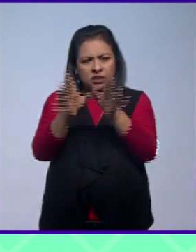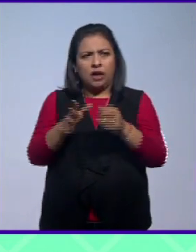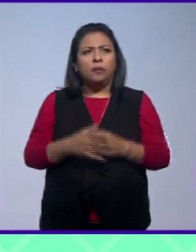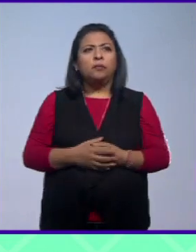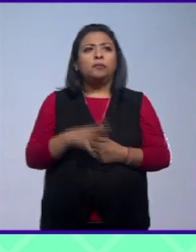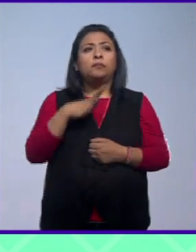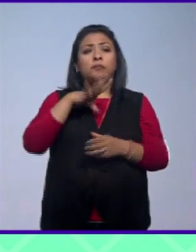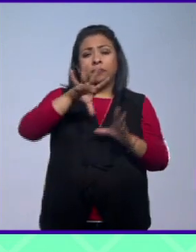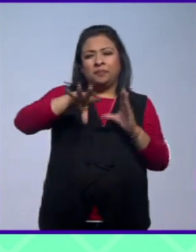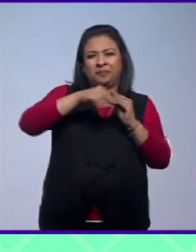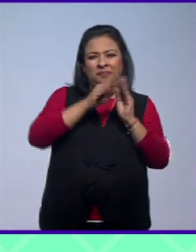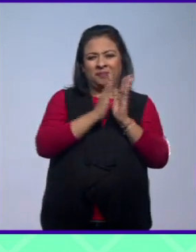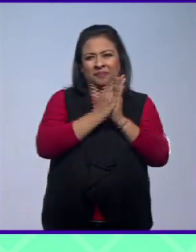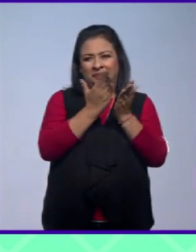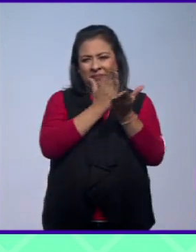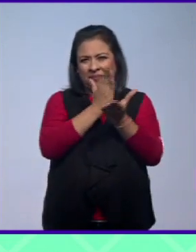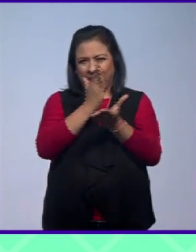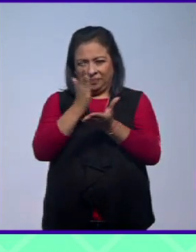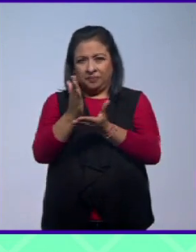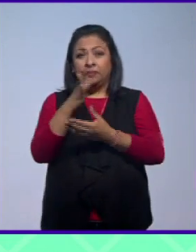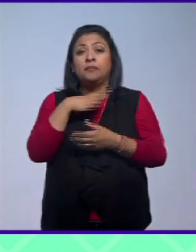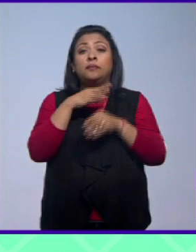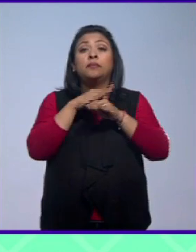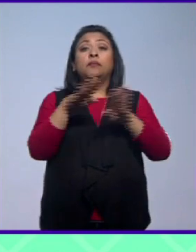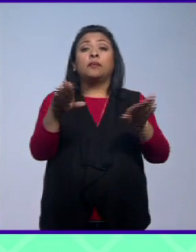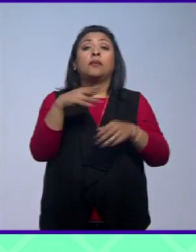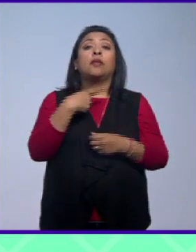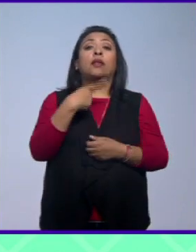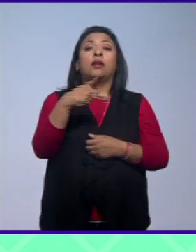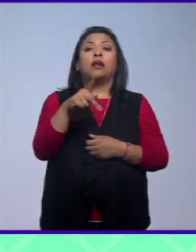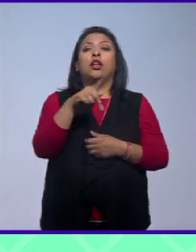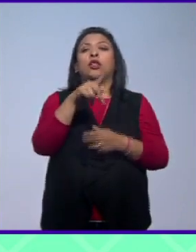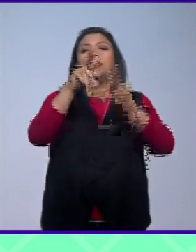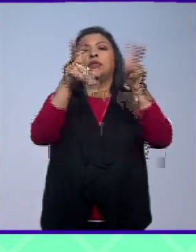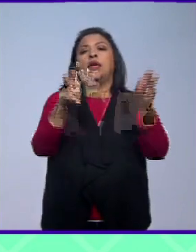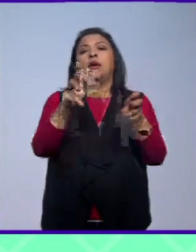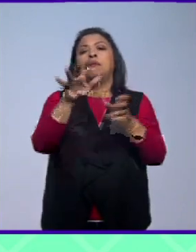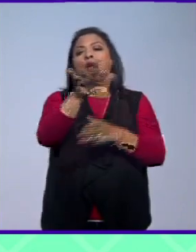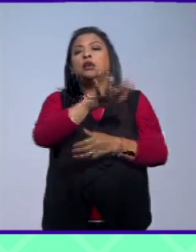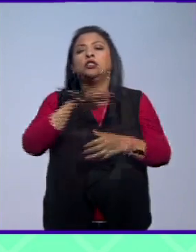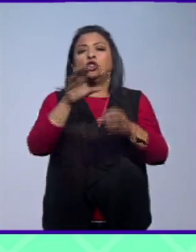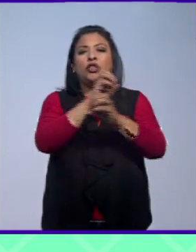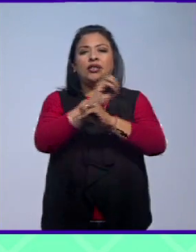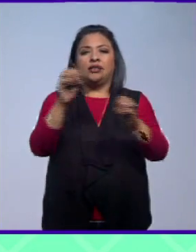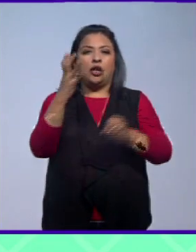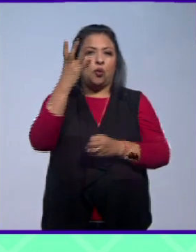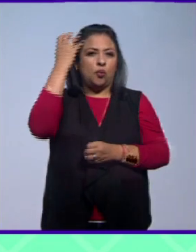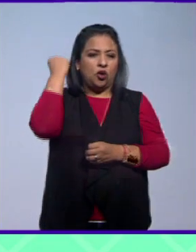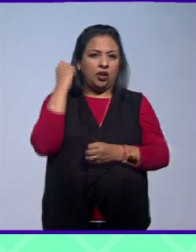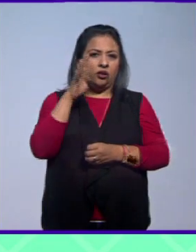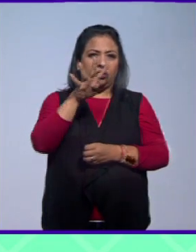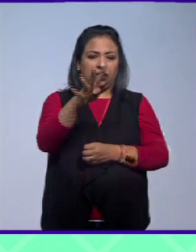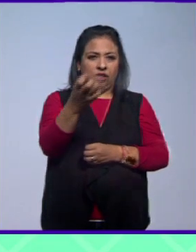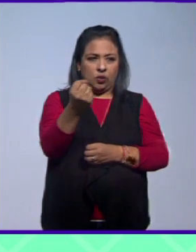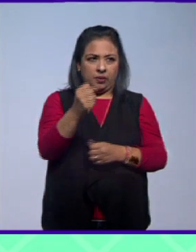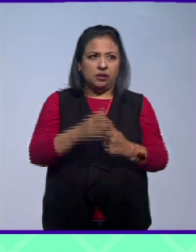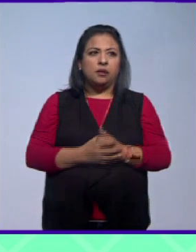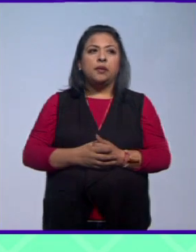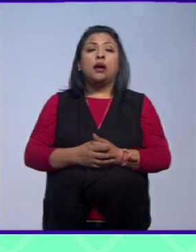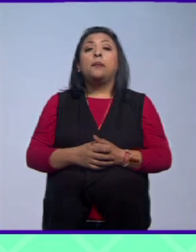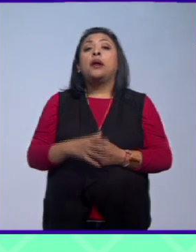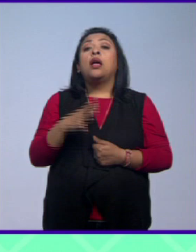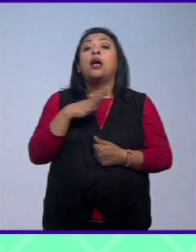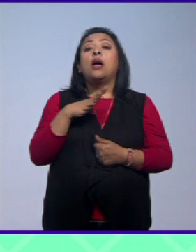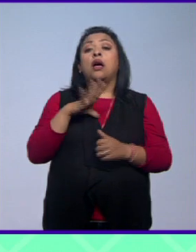colección en la que publicamos el libro de Zona Cero Morelos 19 de septiembre pues está en una